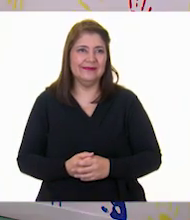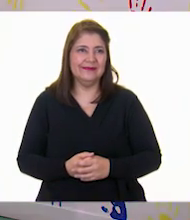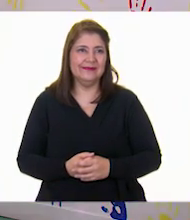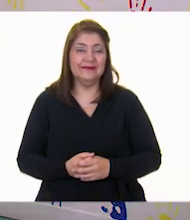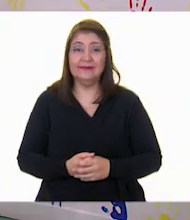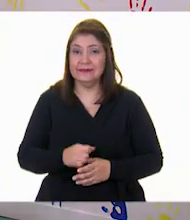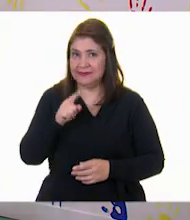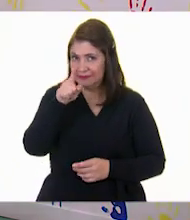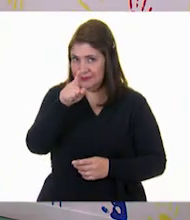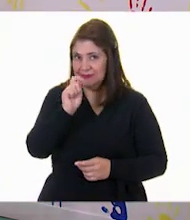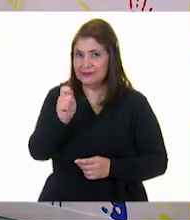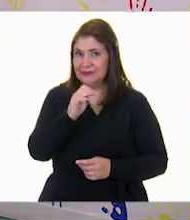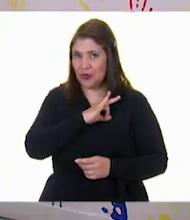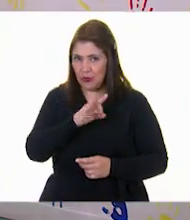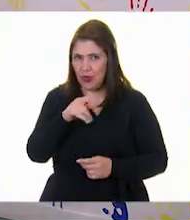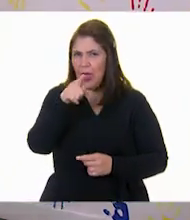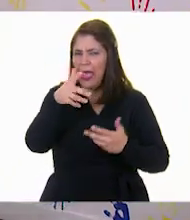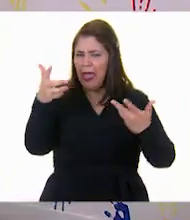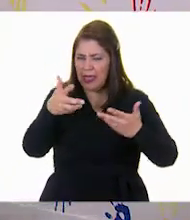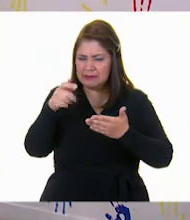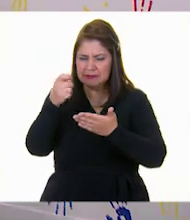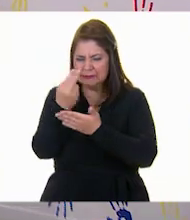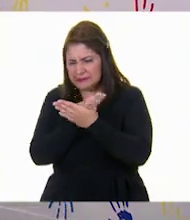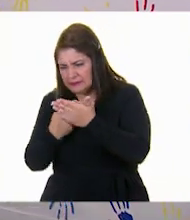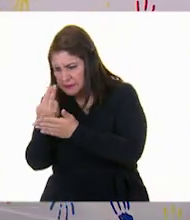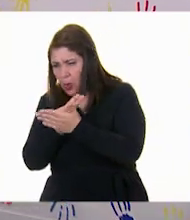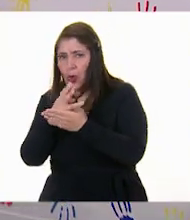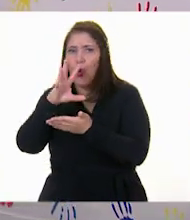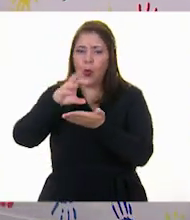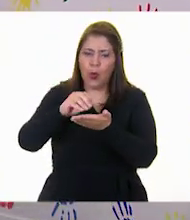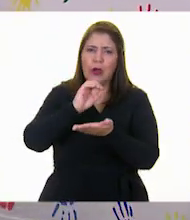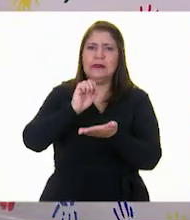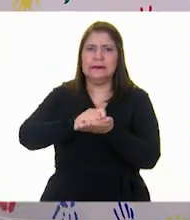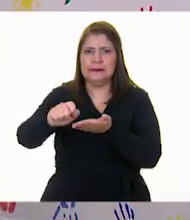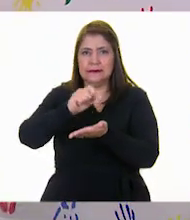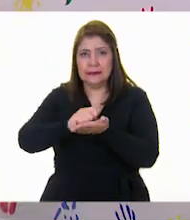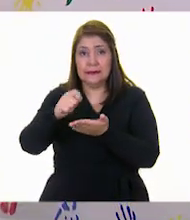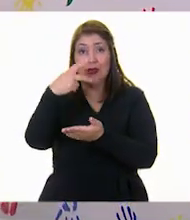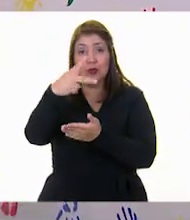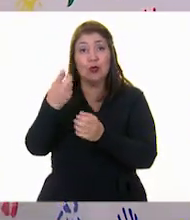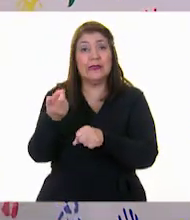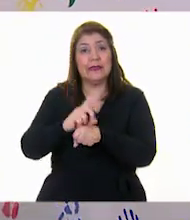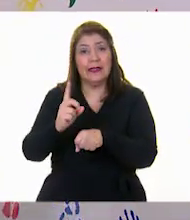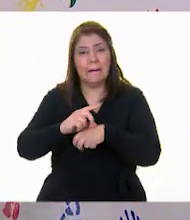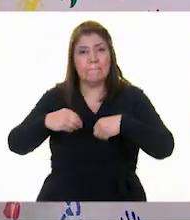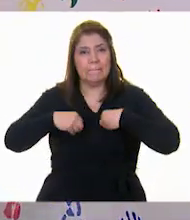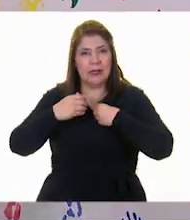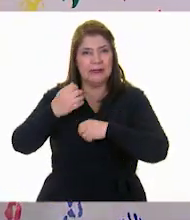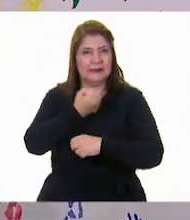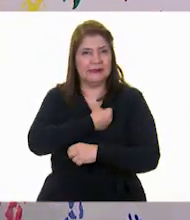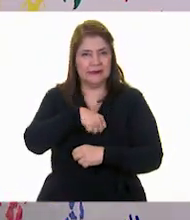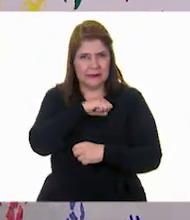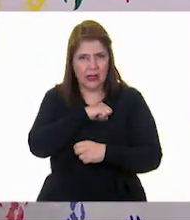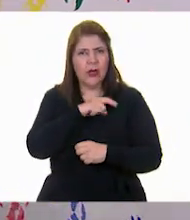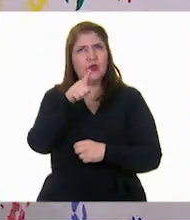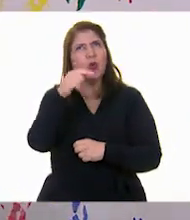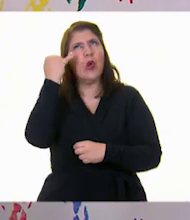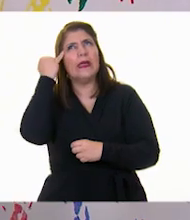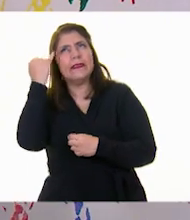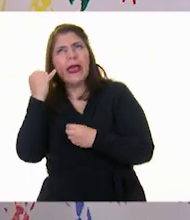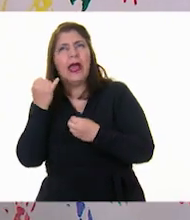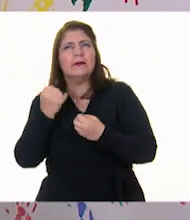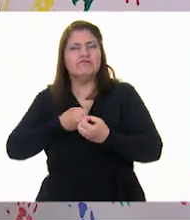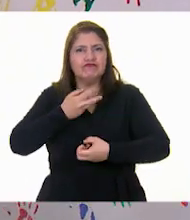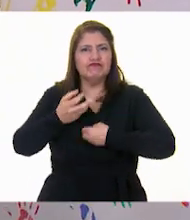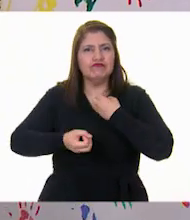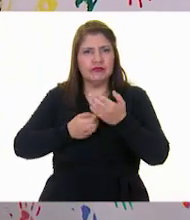Los invito a dibujar o escribir en su diario de vida saludable nuevas propuestas de refrigerios